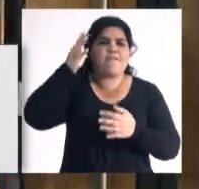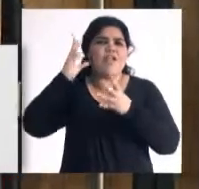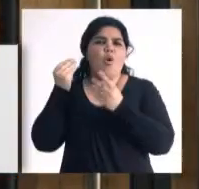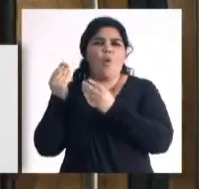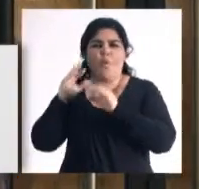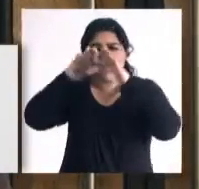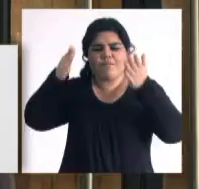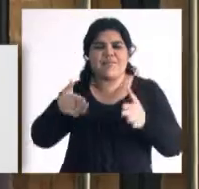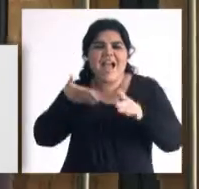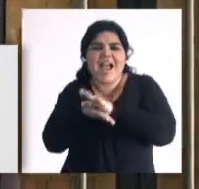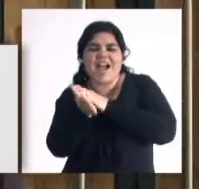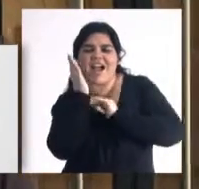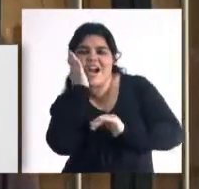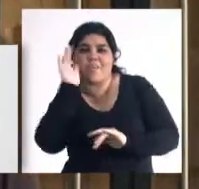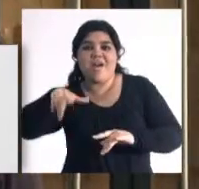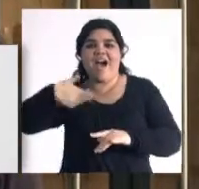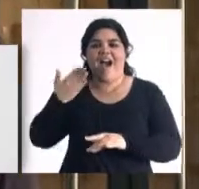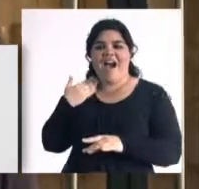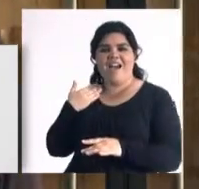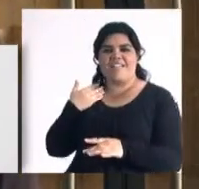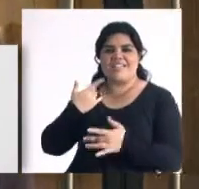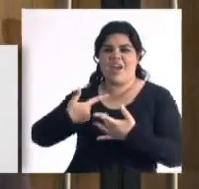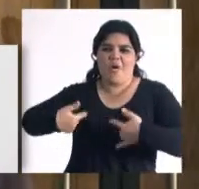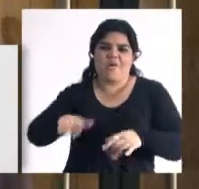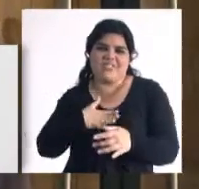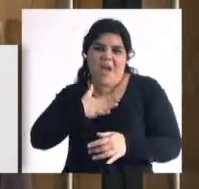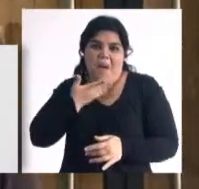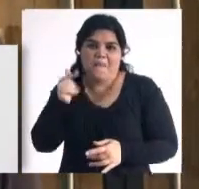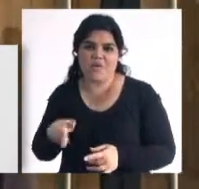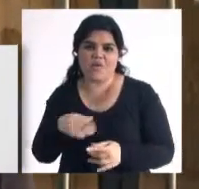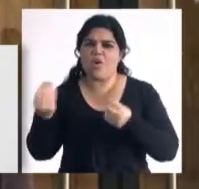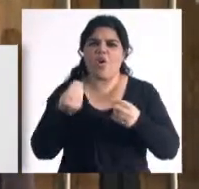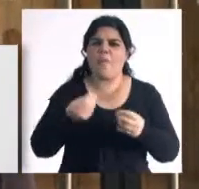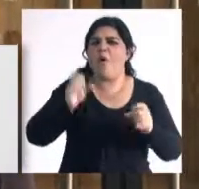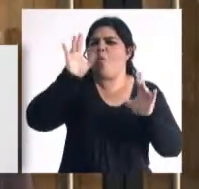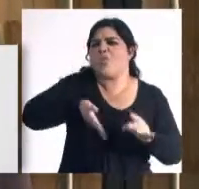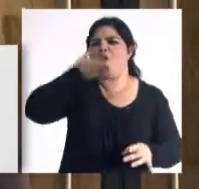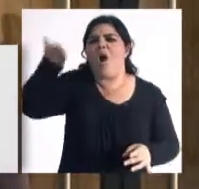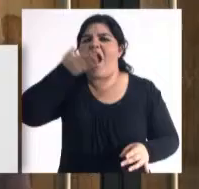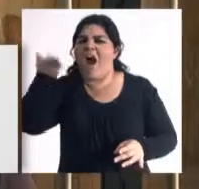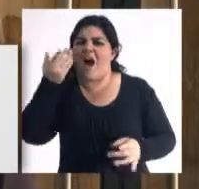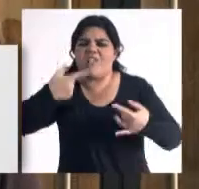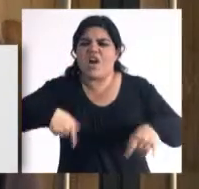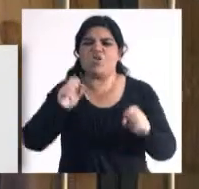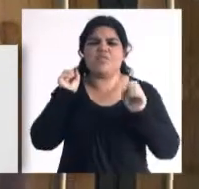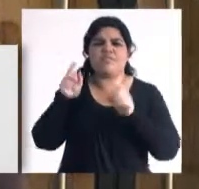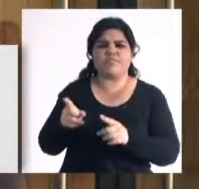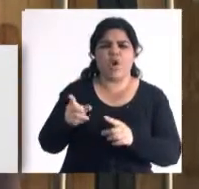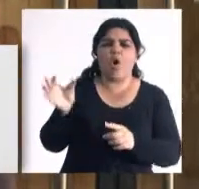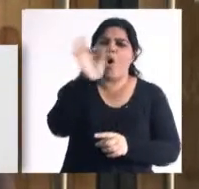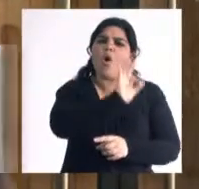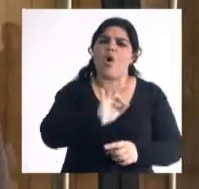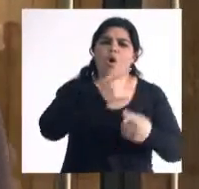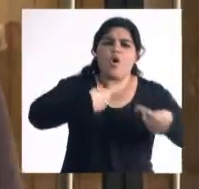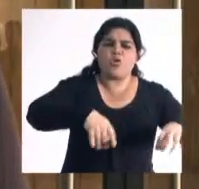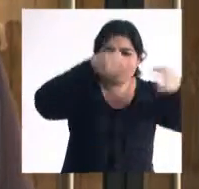pelo mojado a la cama después de una noche de amor. ¿Dónde está la literatura? ¿En las ideas, en las metáforas, en los conceptos, en las polémicas